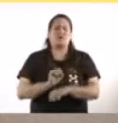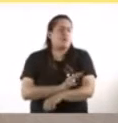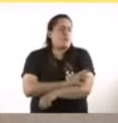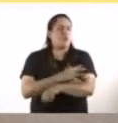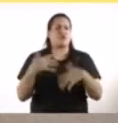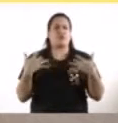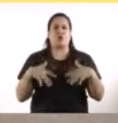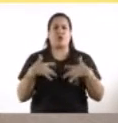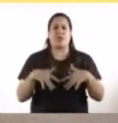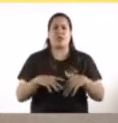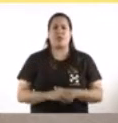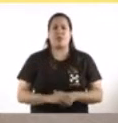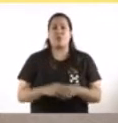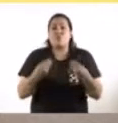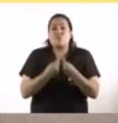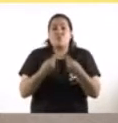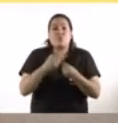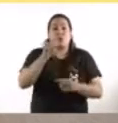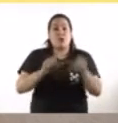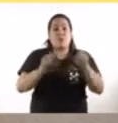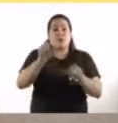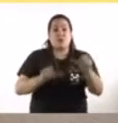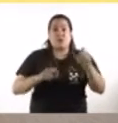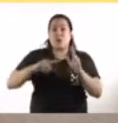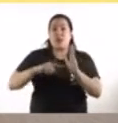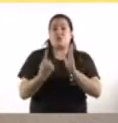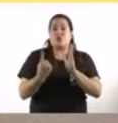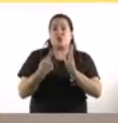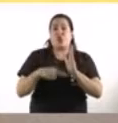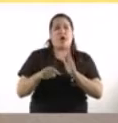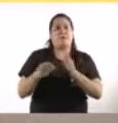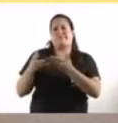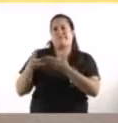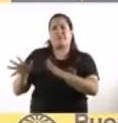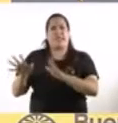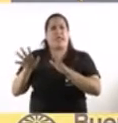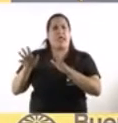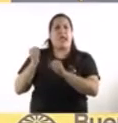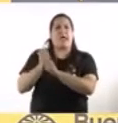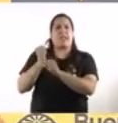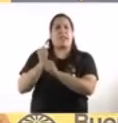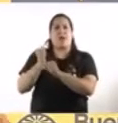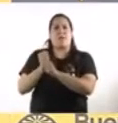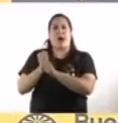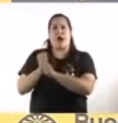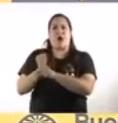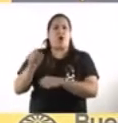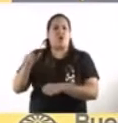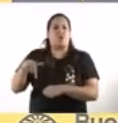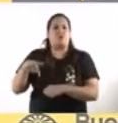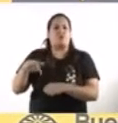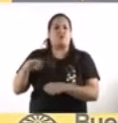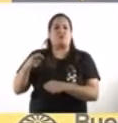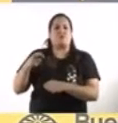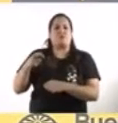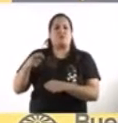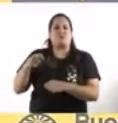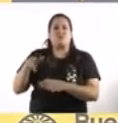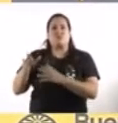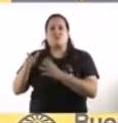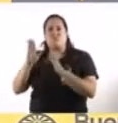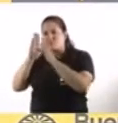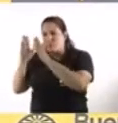Muchísimos en la ciudad trabajadores dejaron sus tareas habituales, aquellas para las que están convocados, para abocarse 100